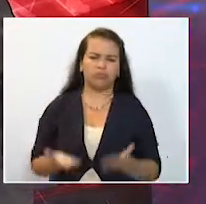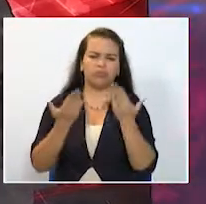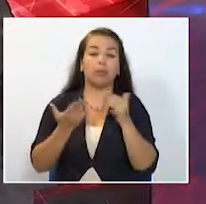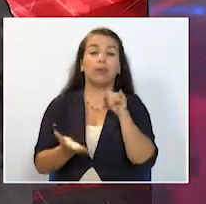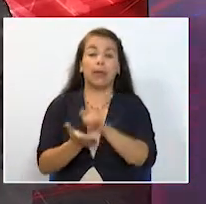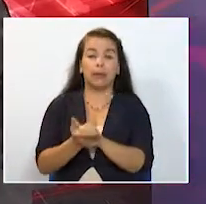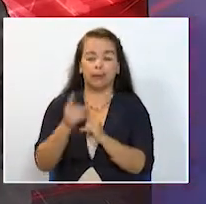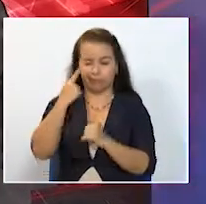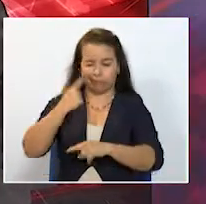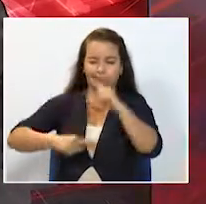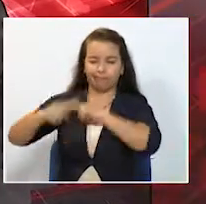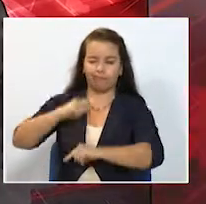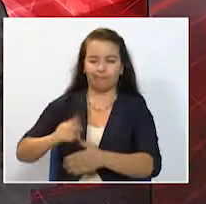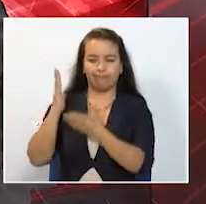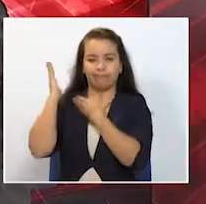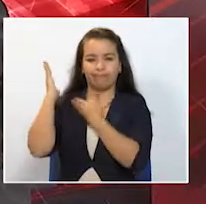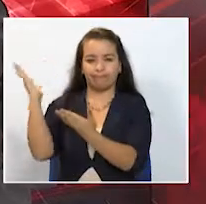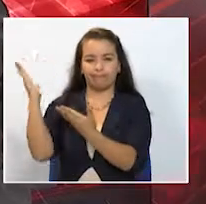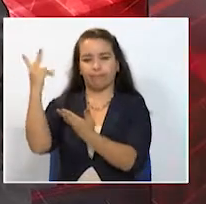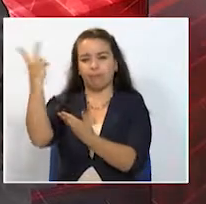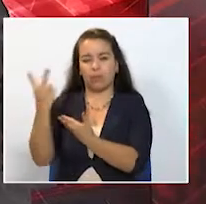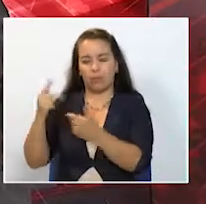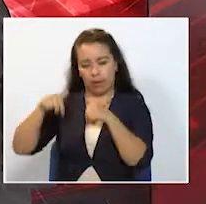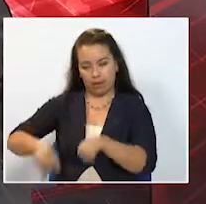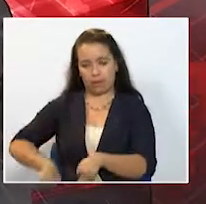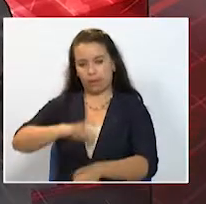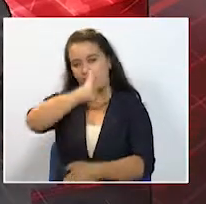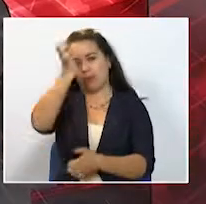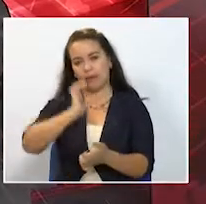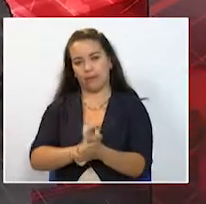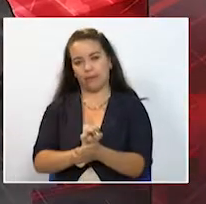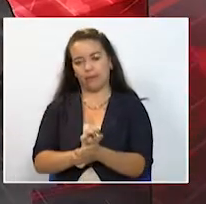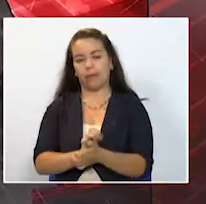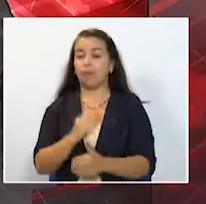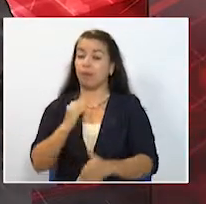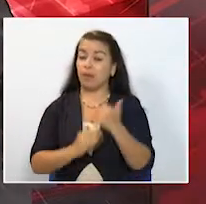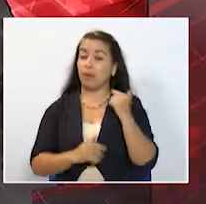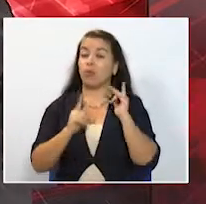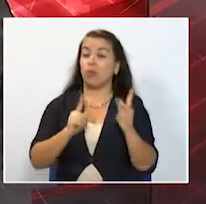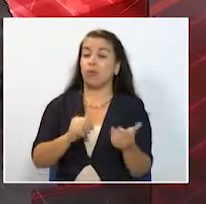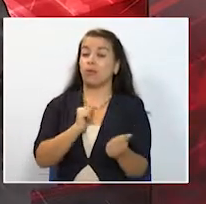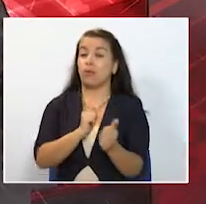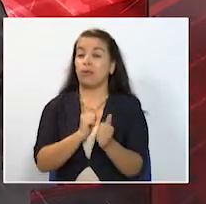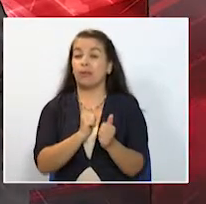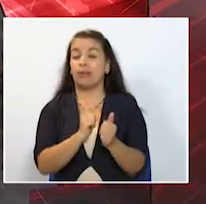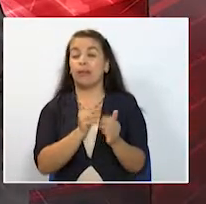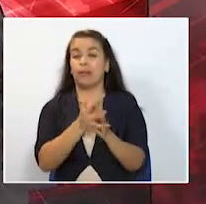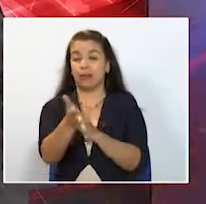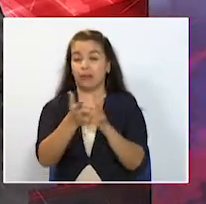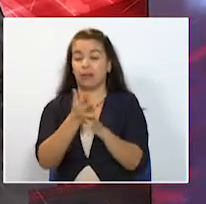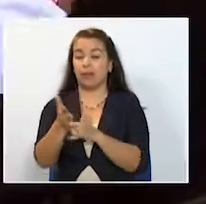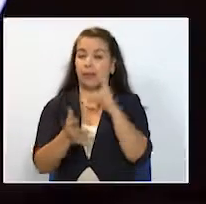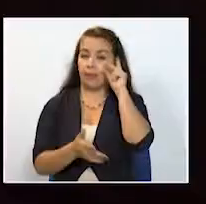radiografía de la situación de los venezolanos en el eje cafetero empecemos con el reporte en la ciudad de Pereira